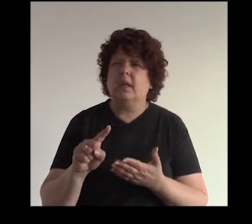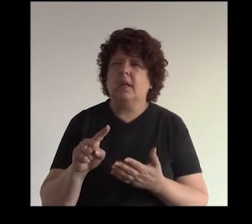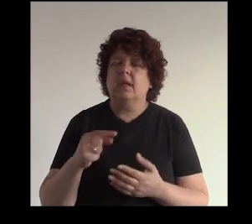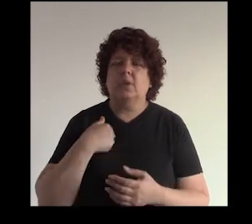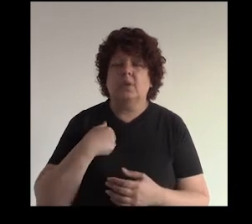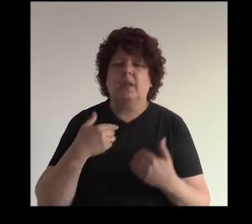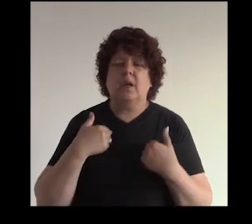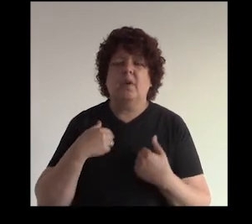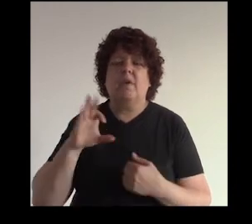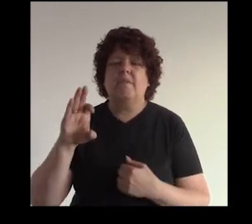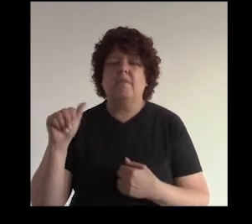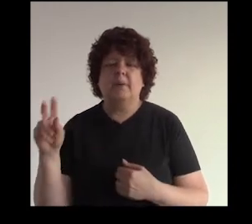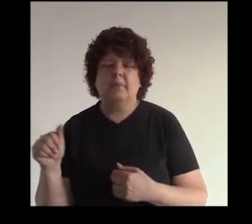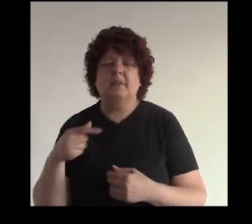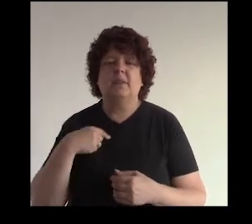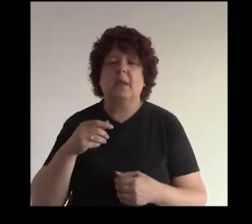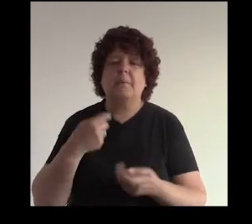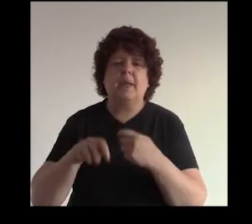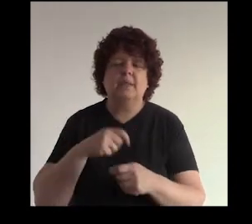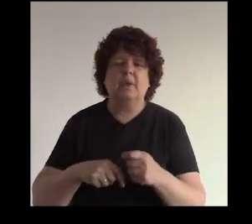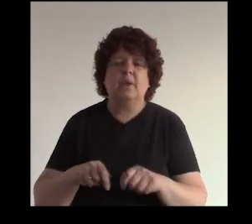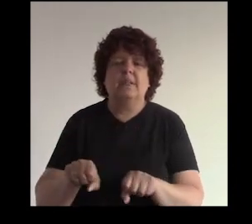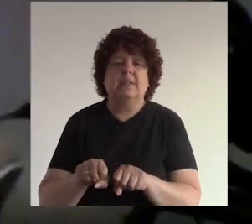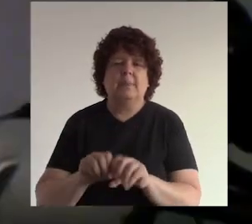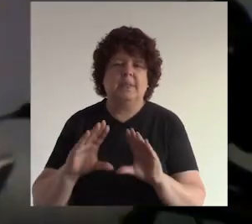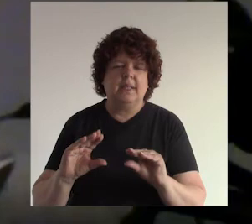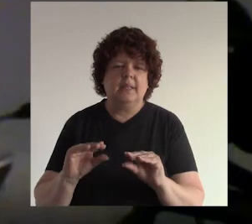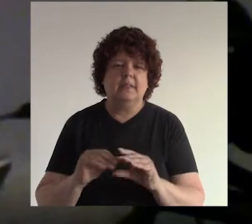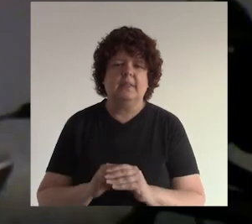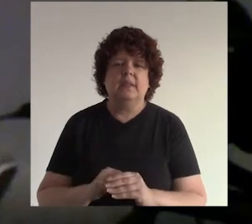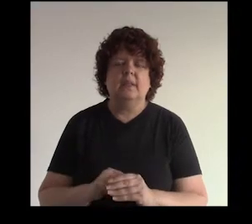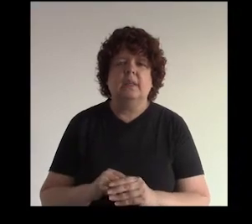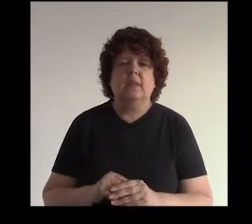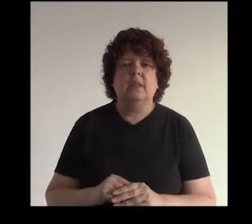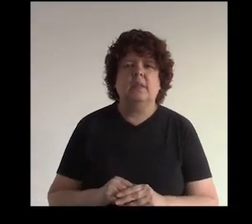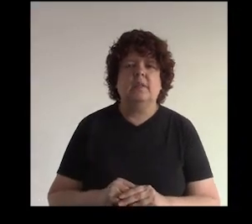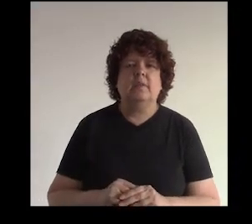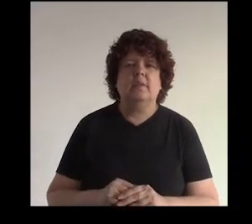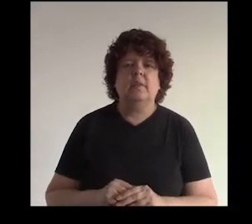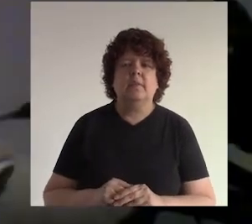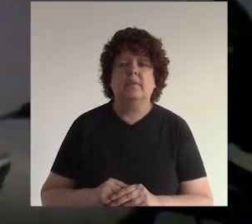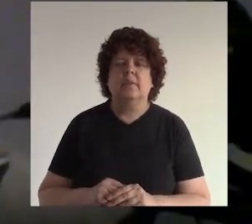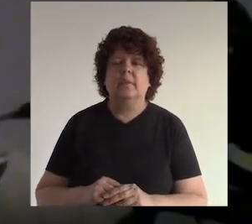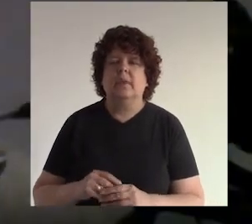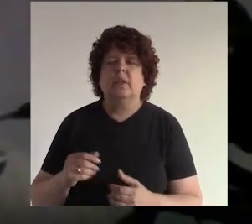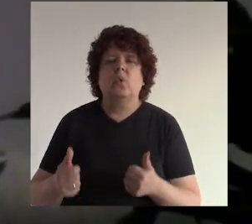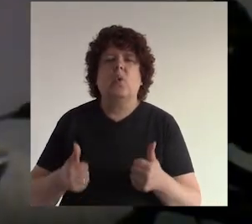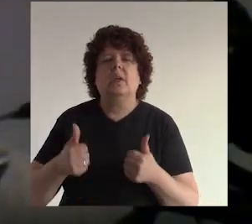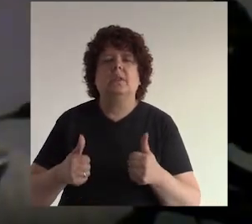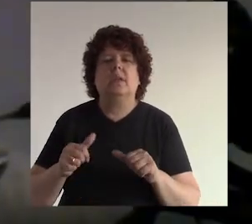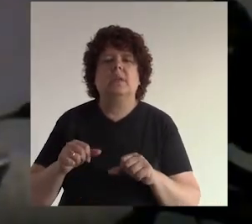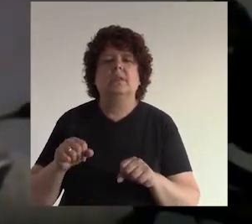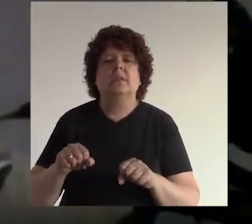porque yo tengo también una página en fanpage donde vendo zapatillas ya ok dime en tu caso en caso en zapatillas por ejemplo ¿qué